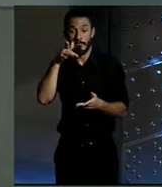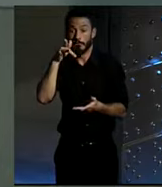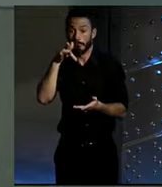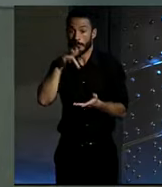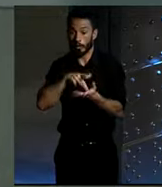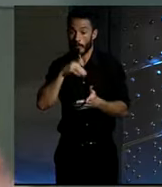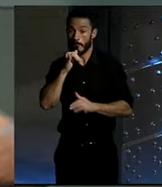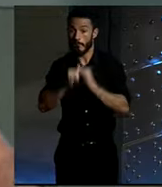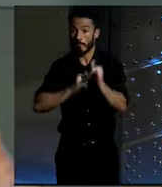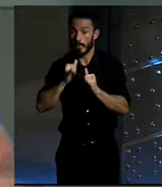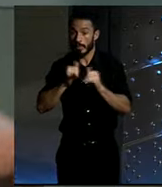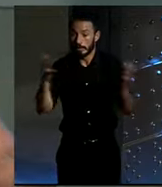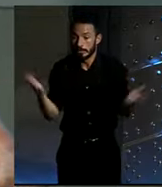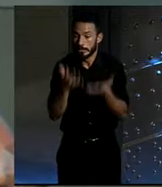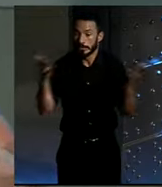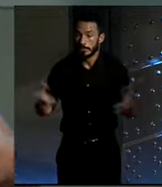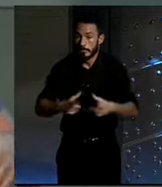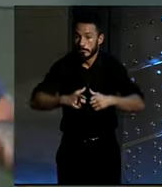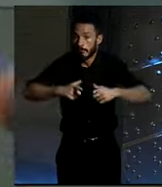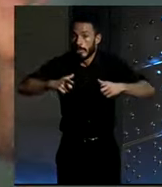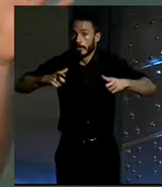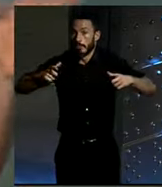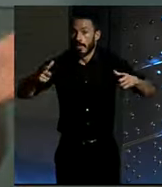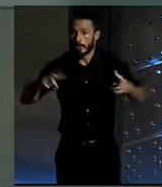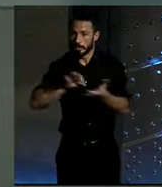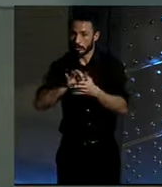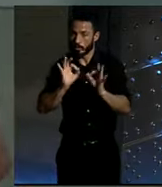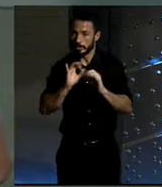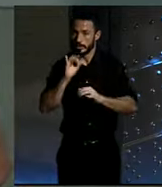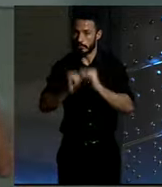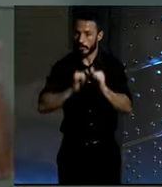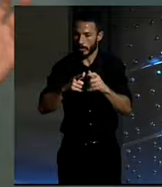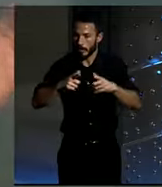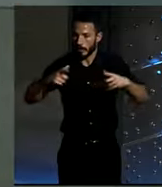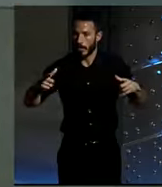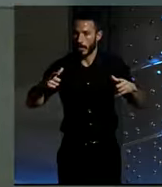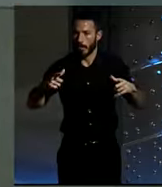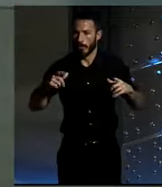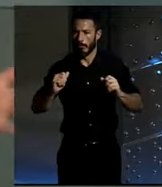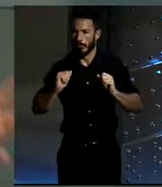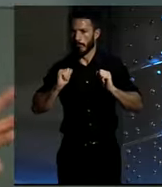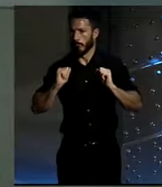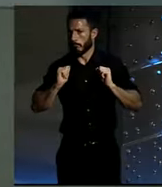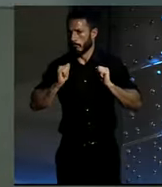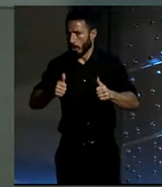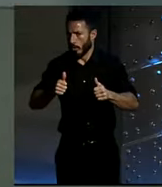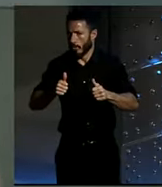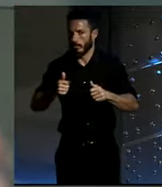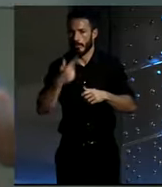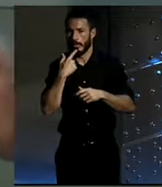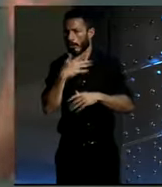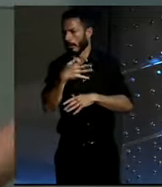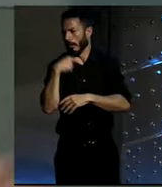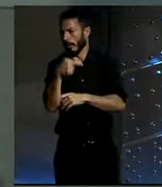impulsarse y el servicio de bicis empezó, primero, esto va a ser... Había toda una serie de tópicos de cosas por las que iba a